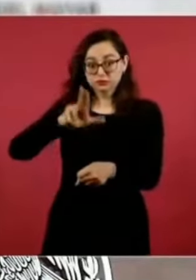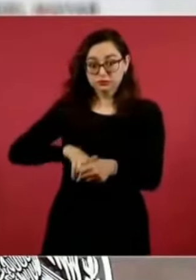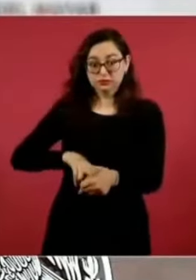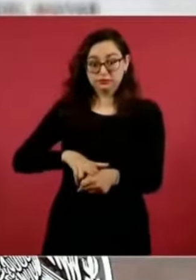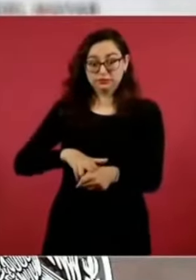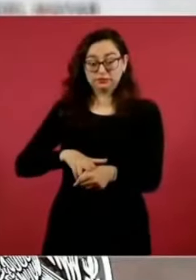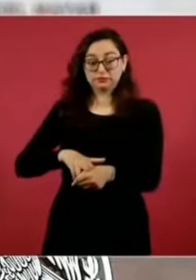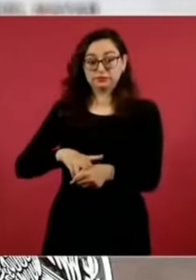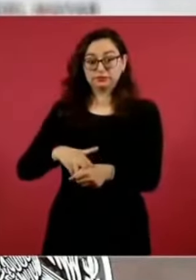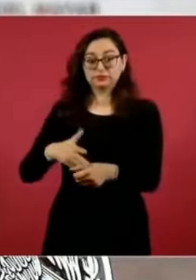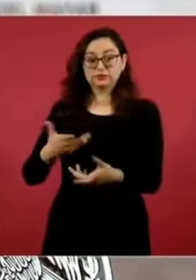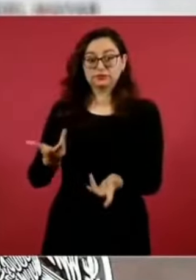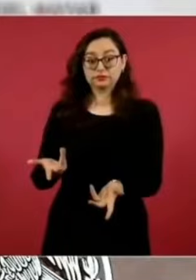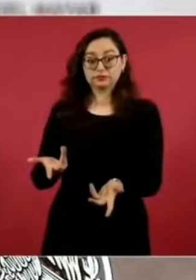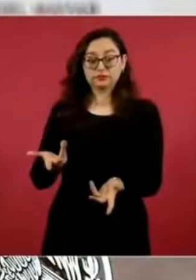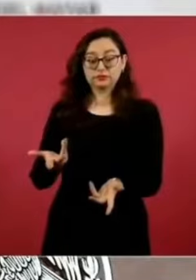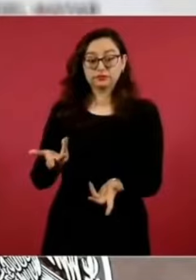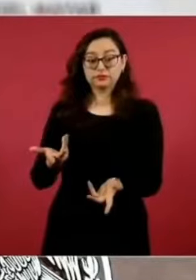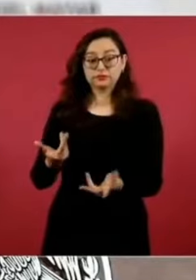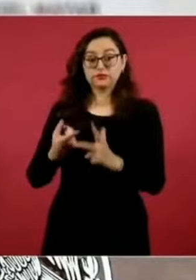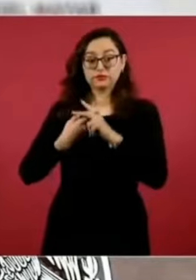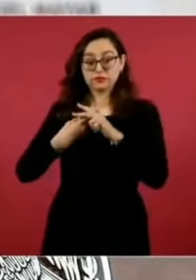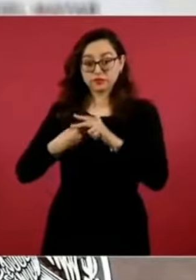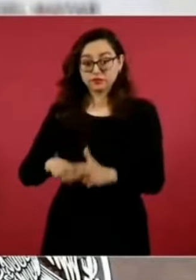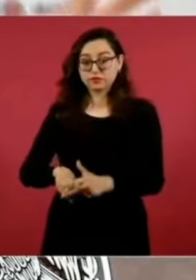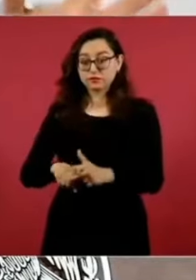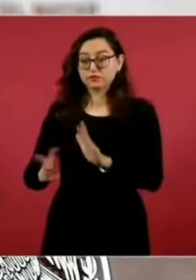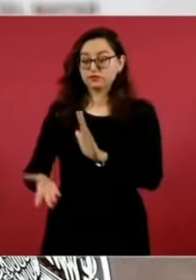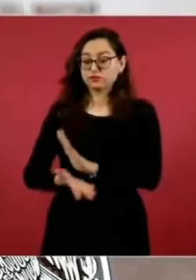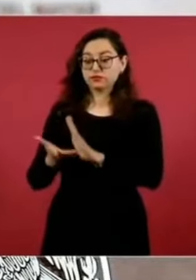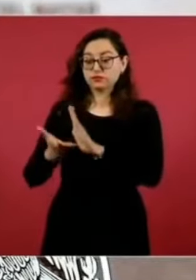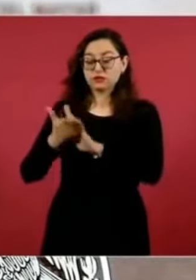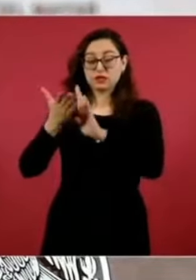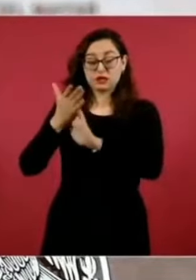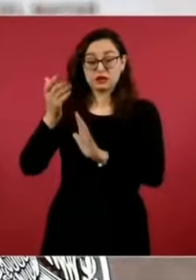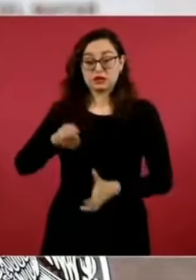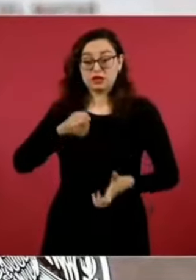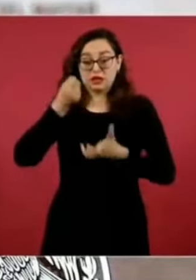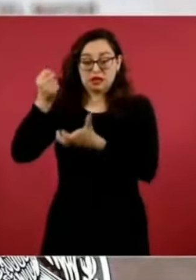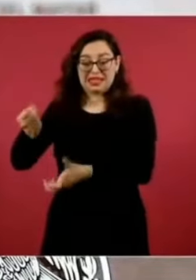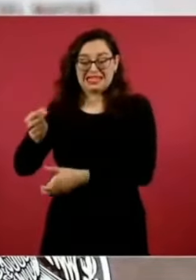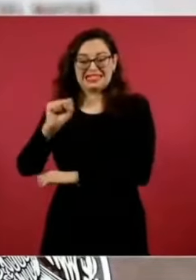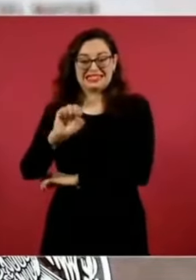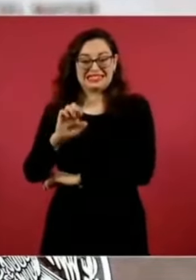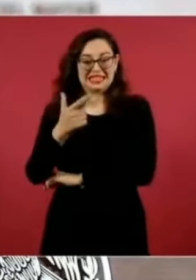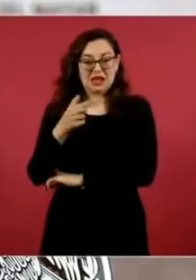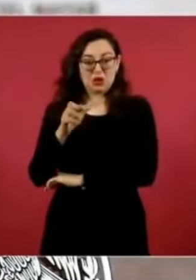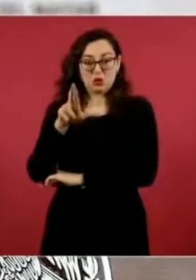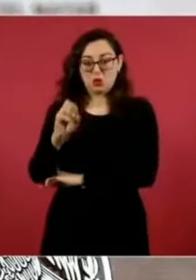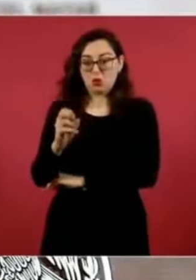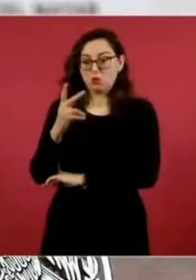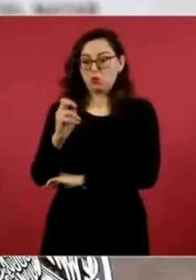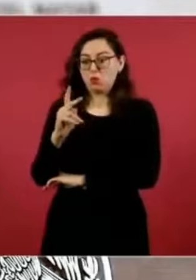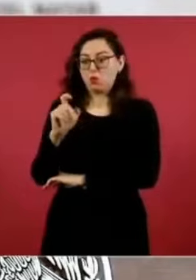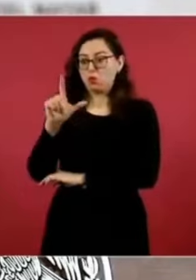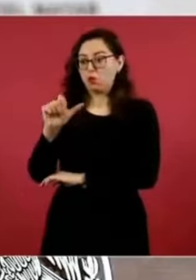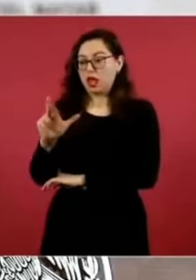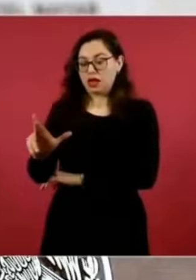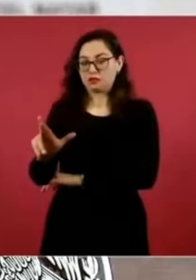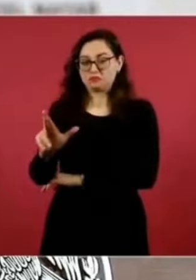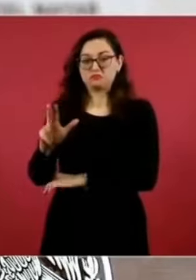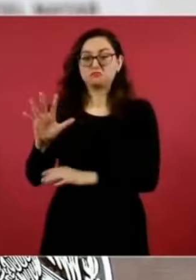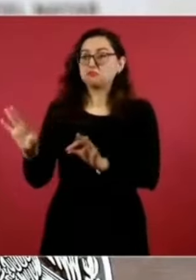empezó a construir con dinero del Seguro Popular. Se había considerado terminado en la fachada